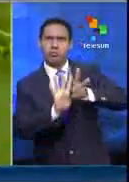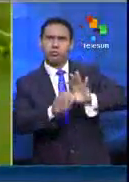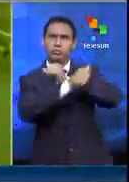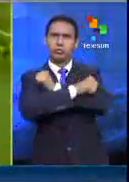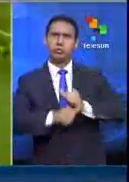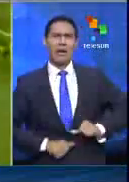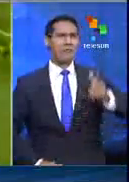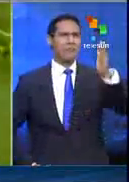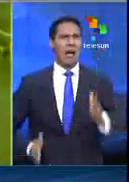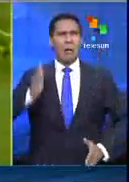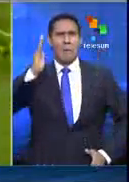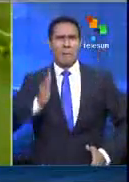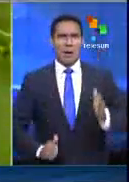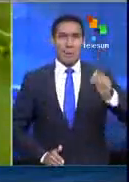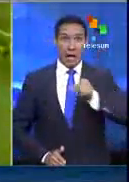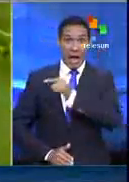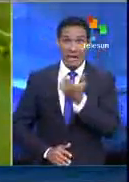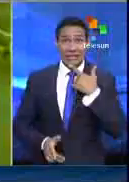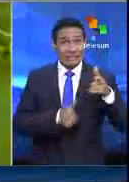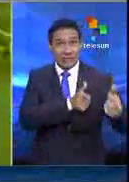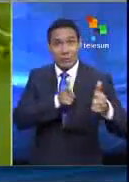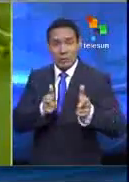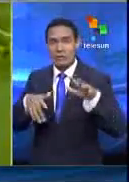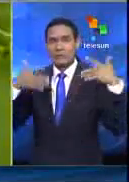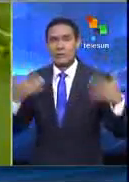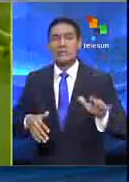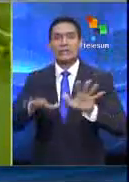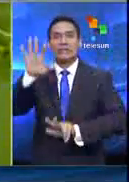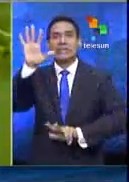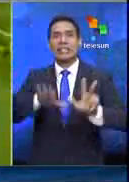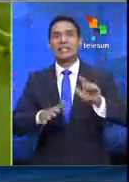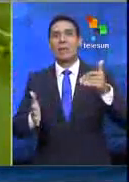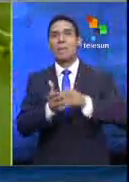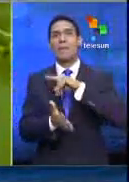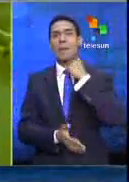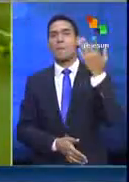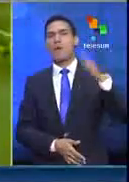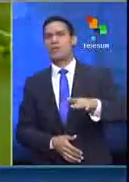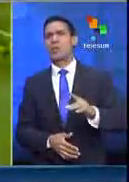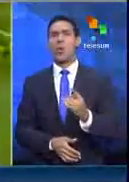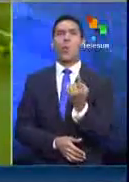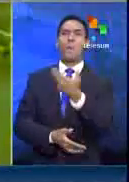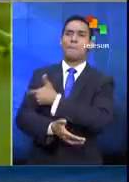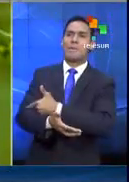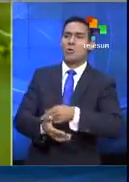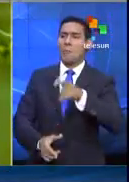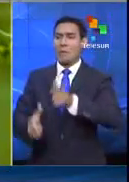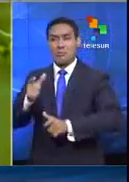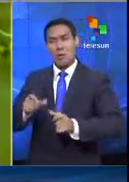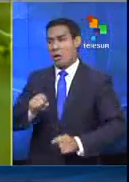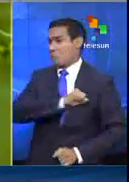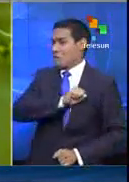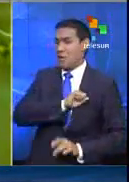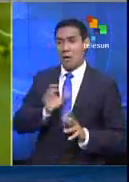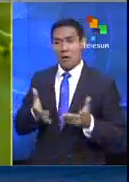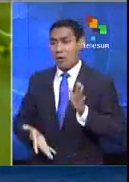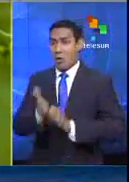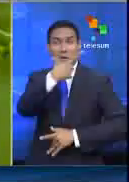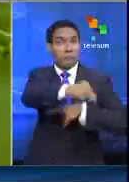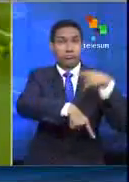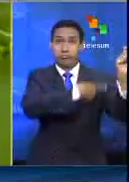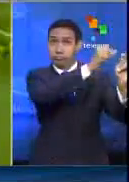el 2009, violencia provocada por los terroristas ha dejado más de 13 mil muertos y millón y medio. De desplazados.